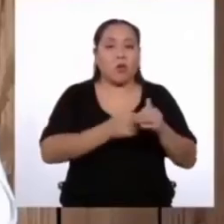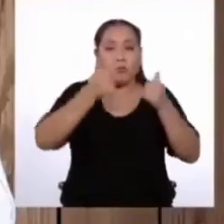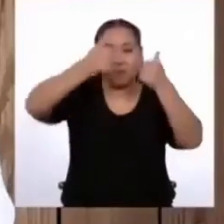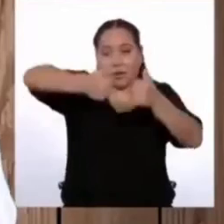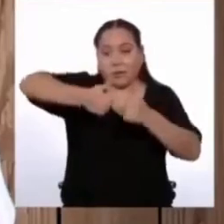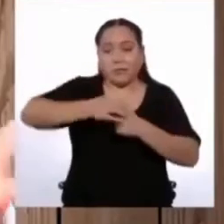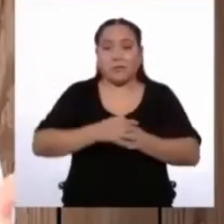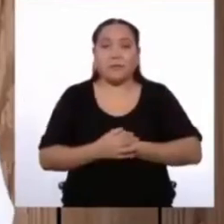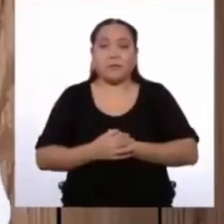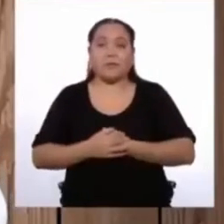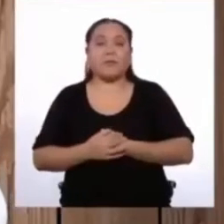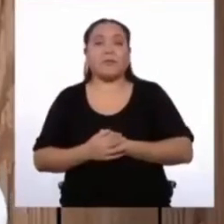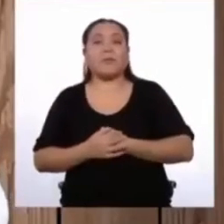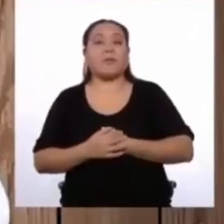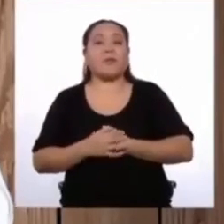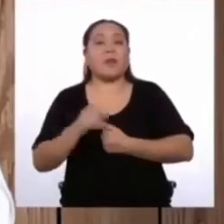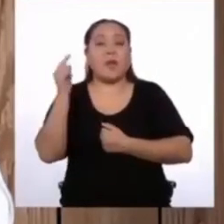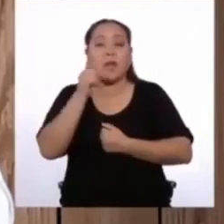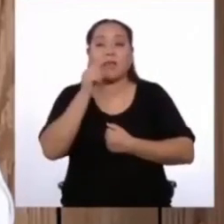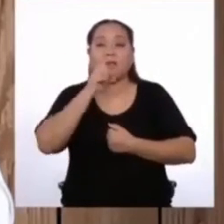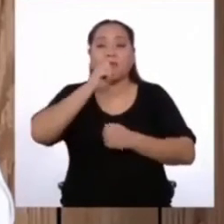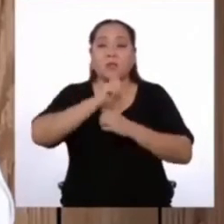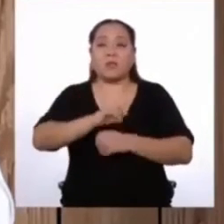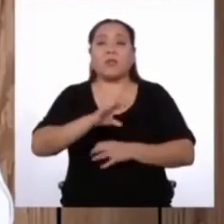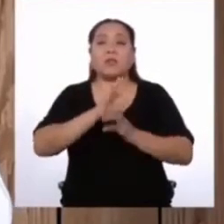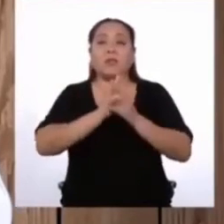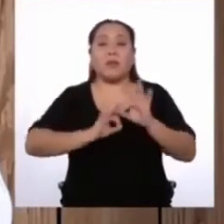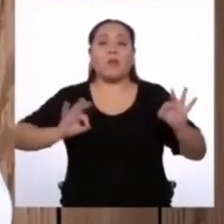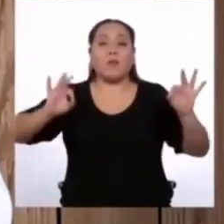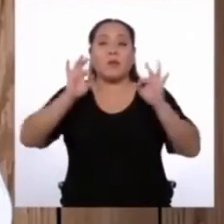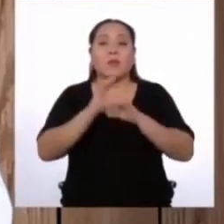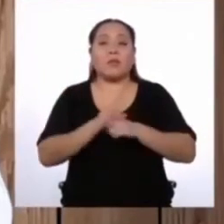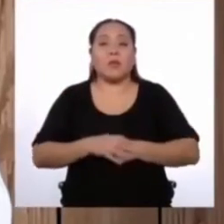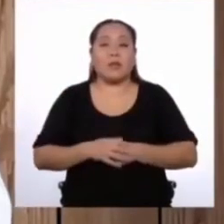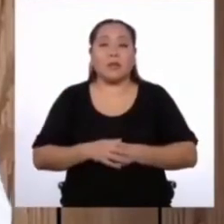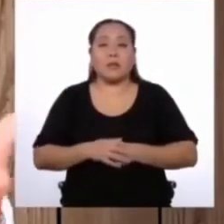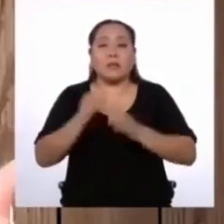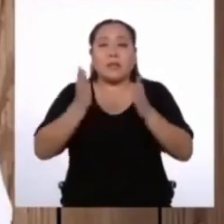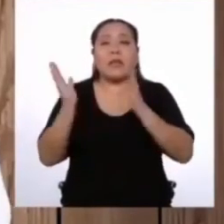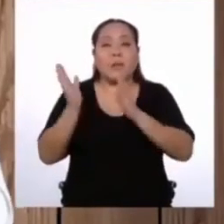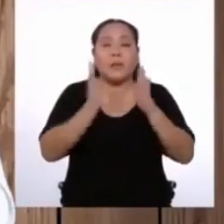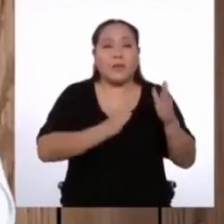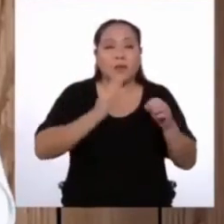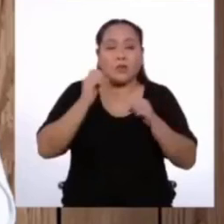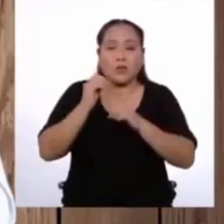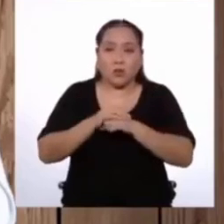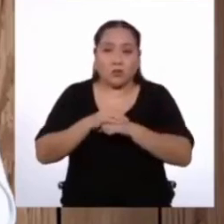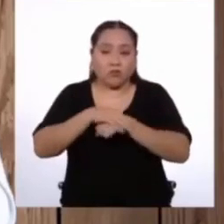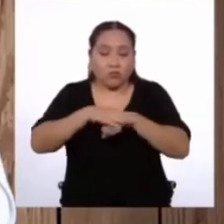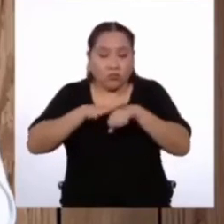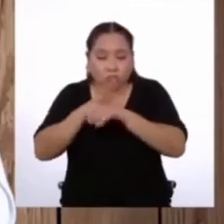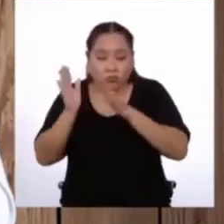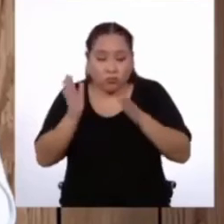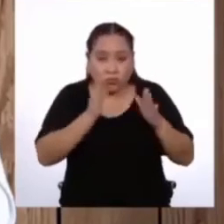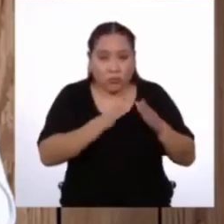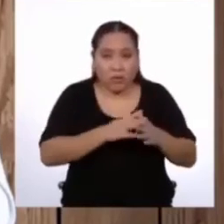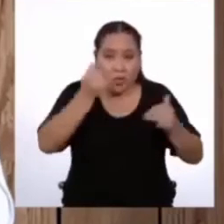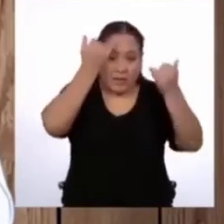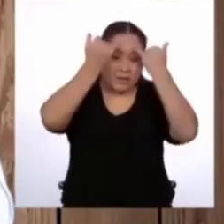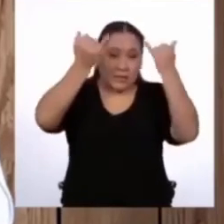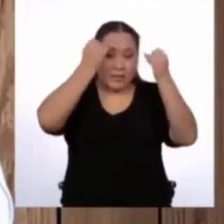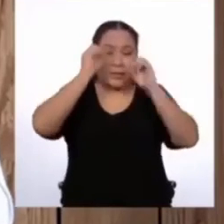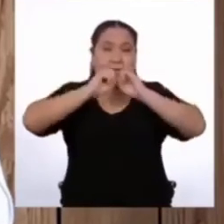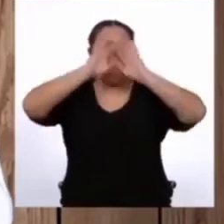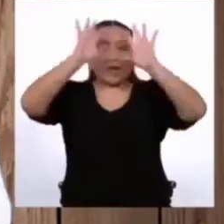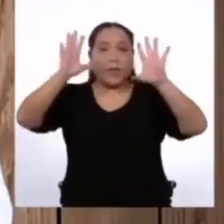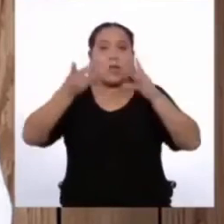Eso que dice es importante. Si nuestra planificación del texto está ordenada, vamos a tener las ideas claras